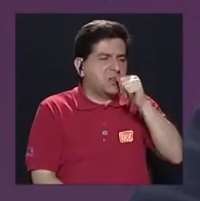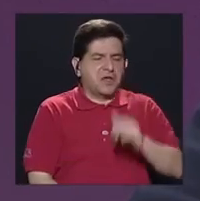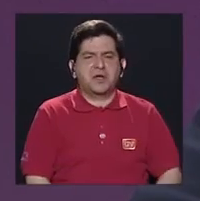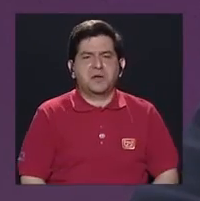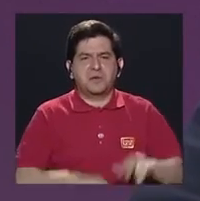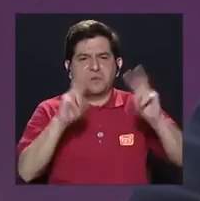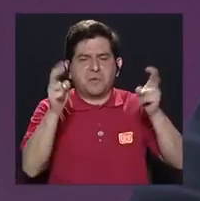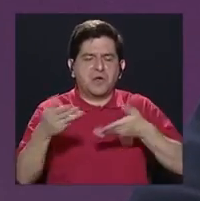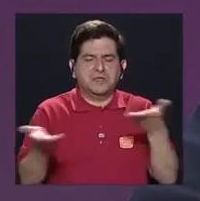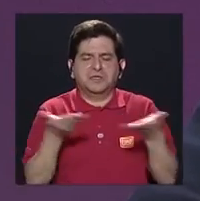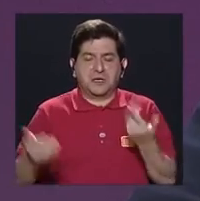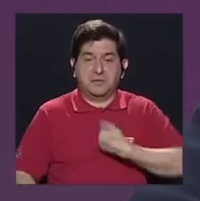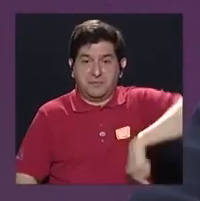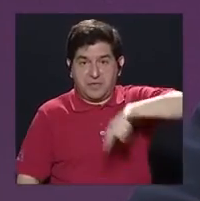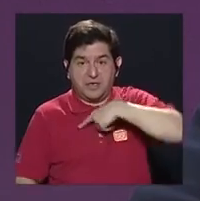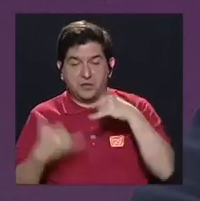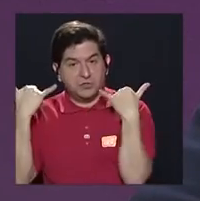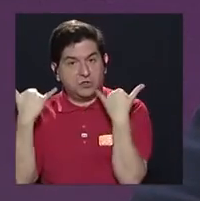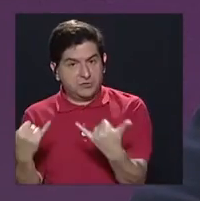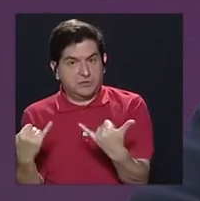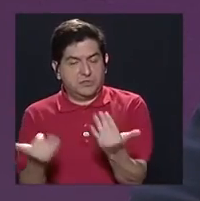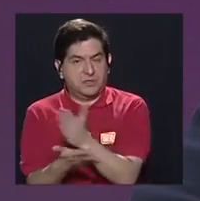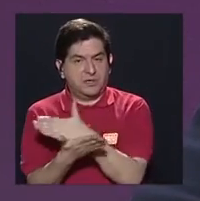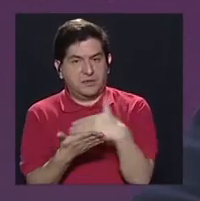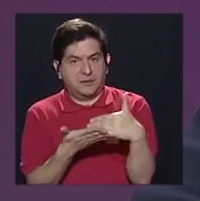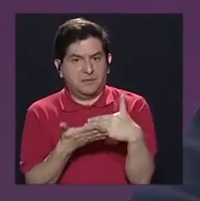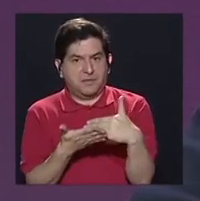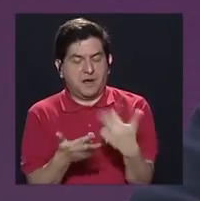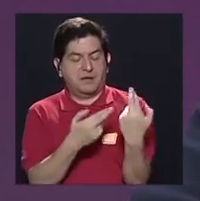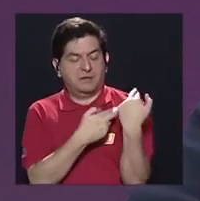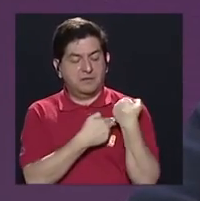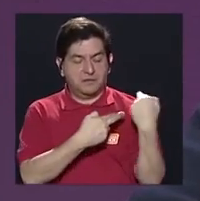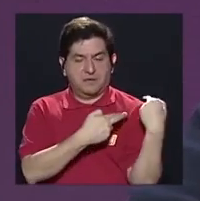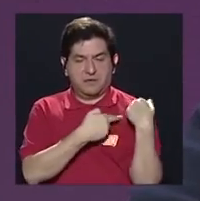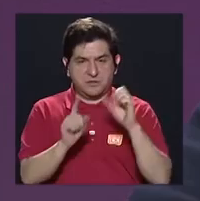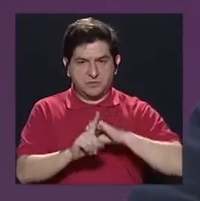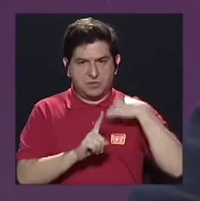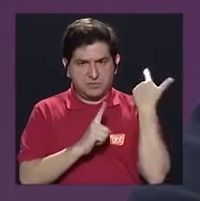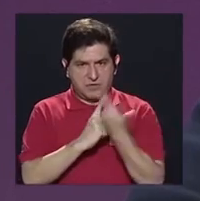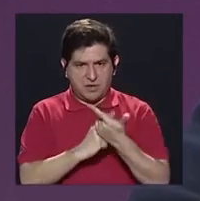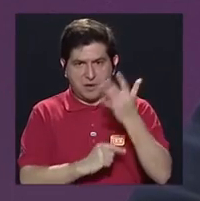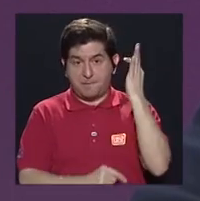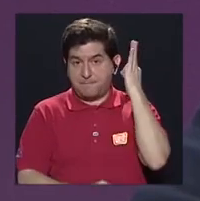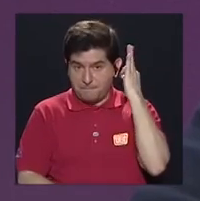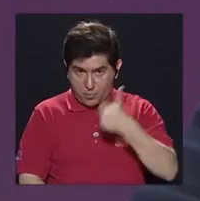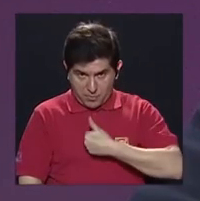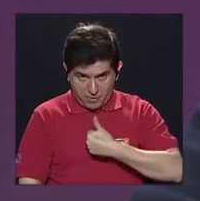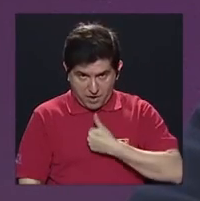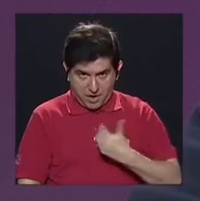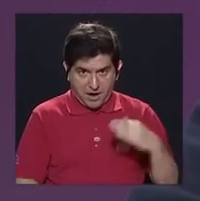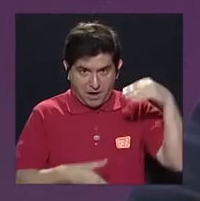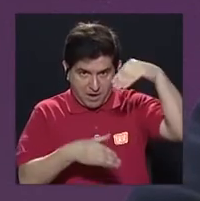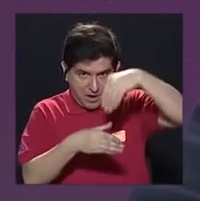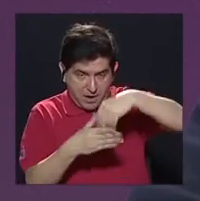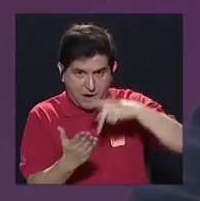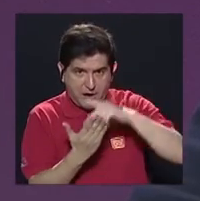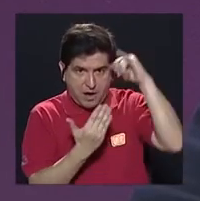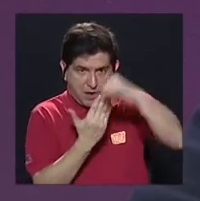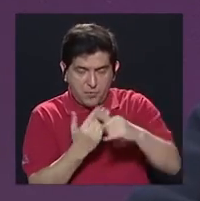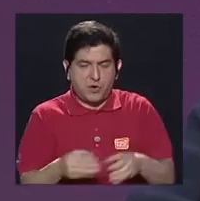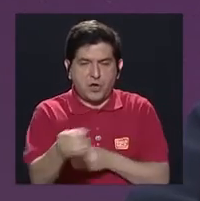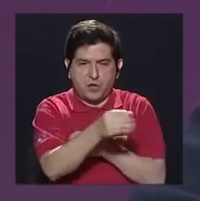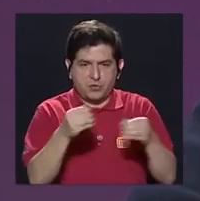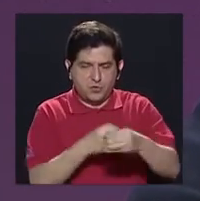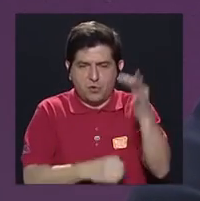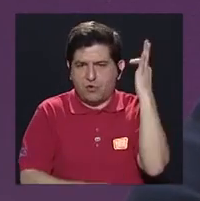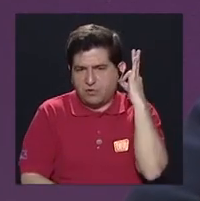el tema de los servicios, ¿verdad? Yo creo que nosotros ya, como parte de la responsabilidad social, como mujer que tenemos, nos incluiríamos más en proyectos con la oficina de